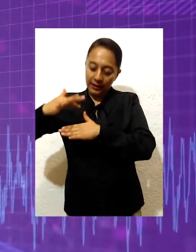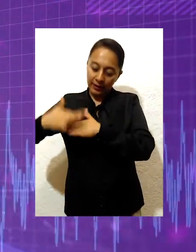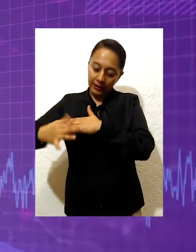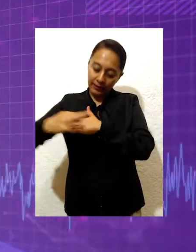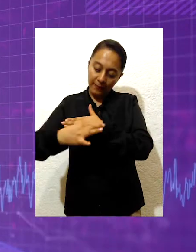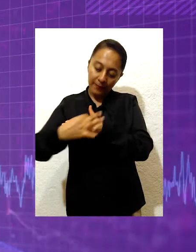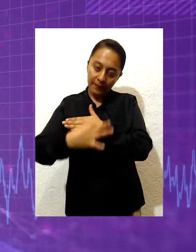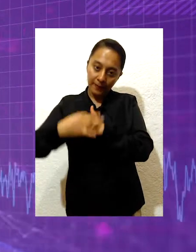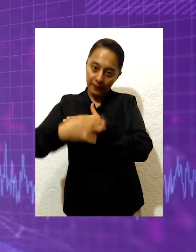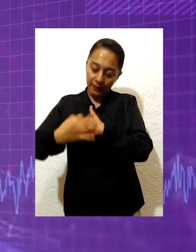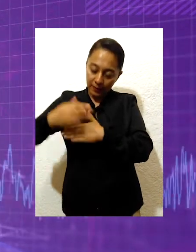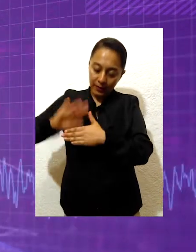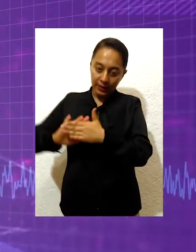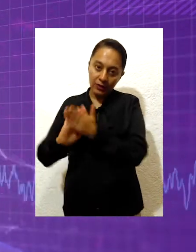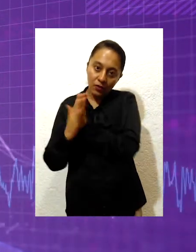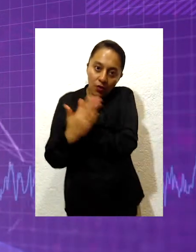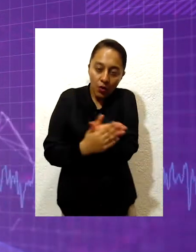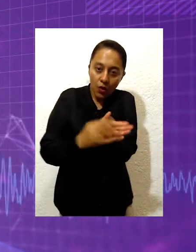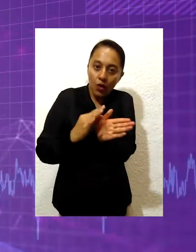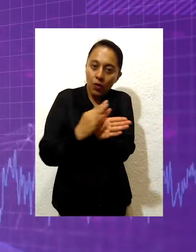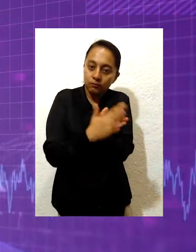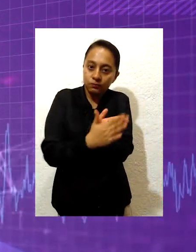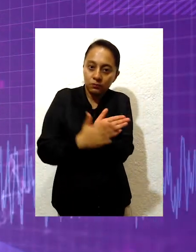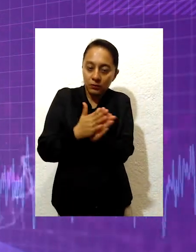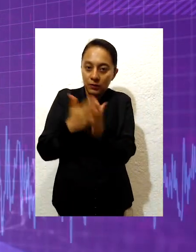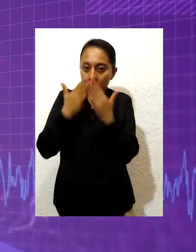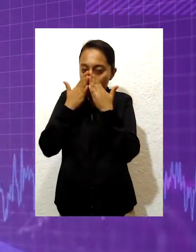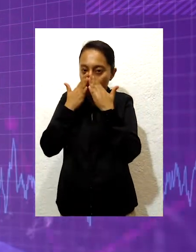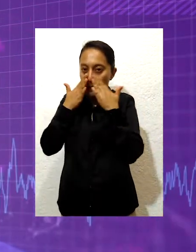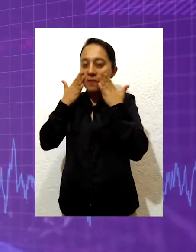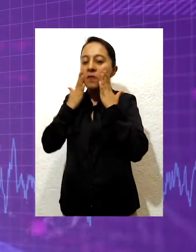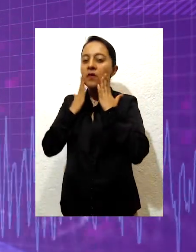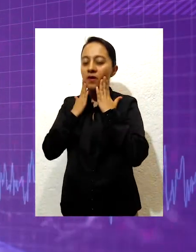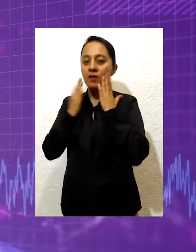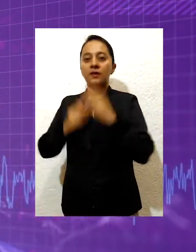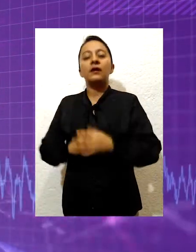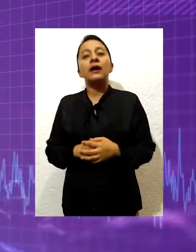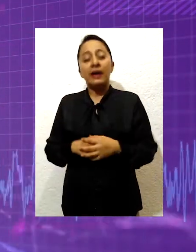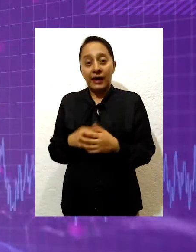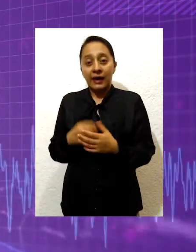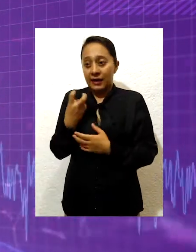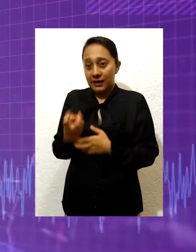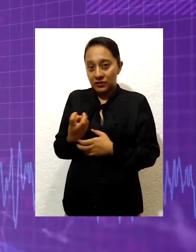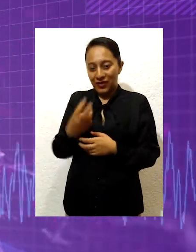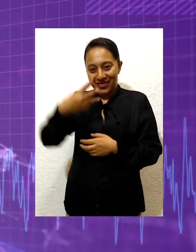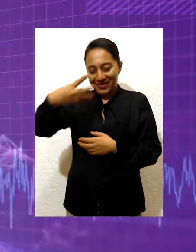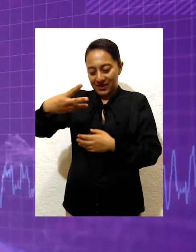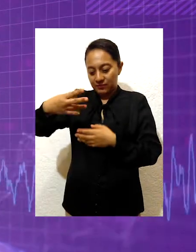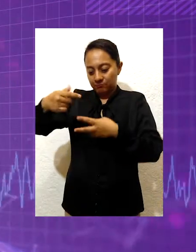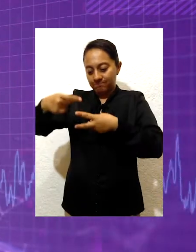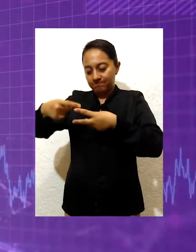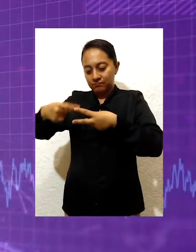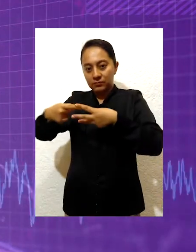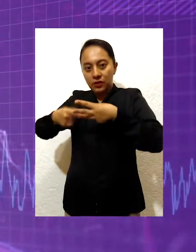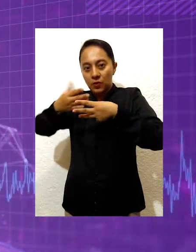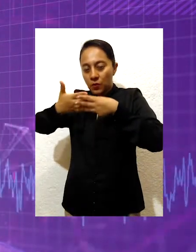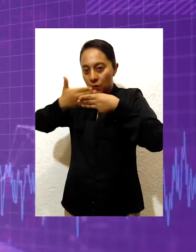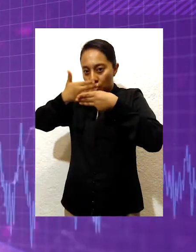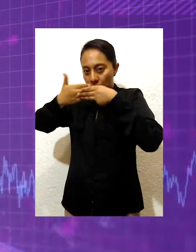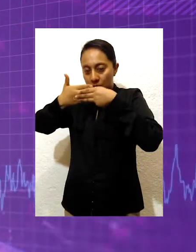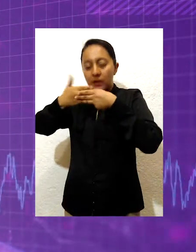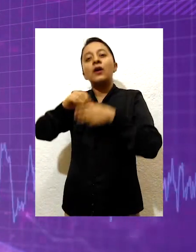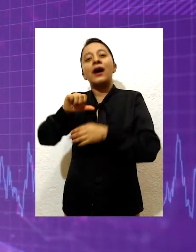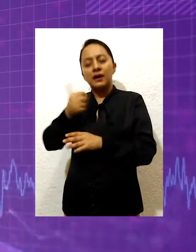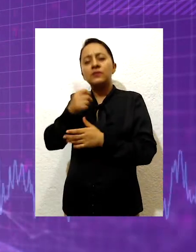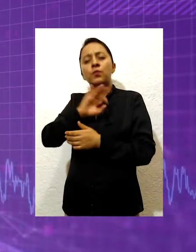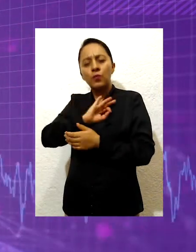la nariz y a la boca. Entonces tiene tres filtros, pues es reusable, lavable, ecológico y aparte